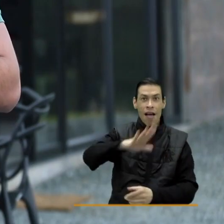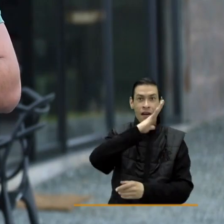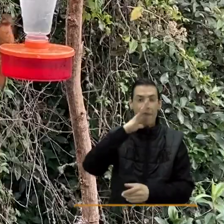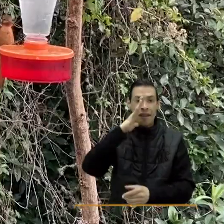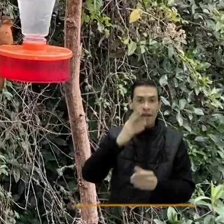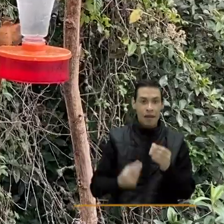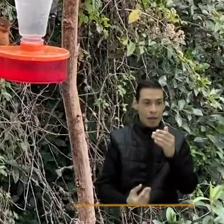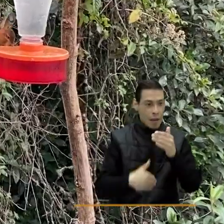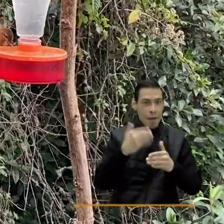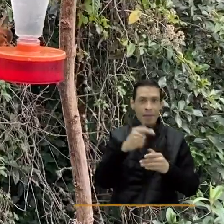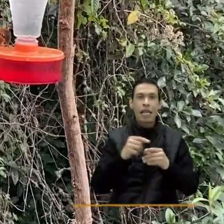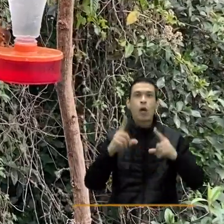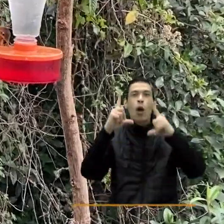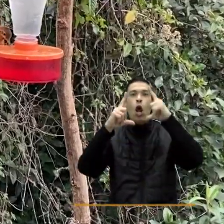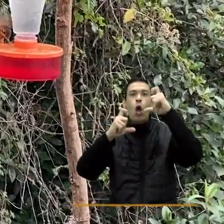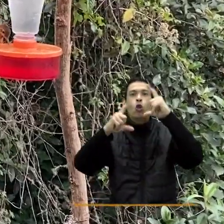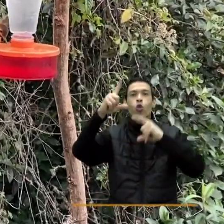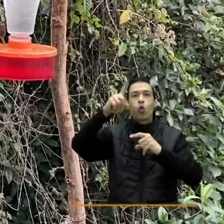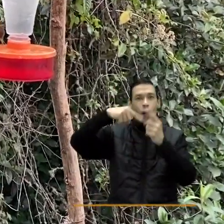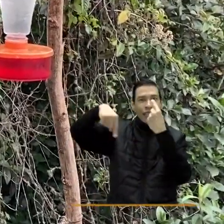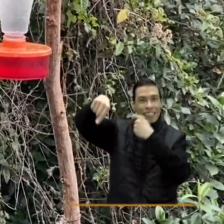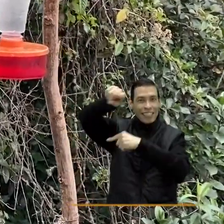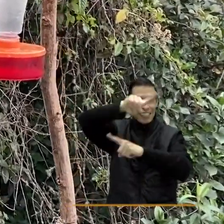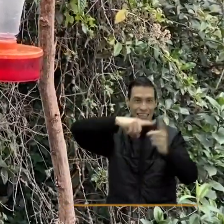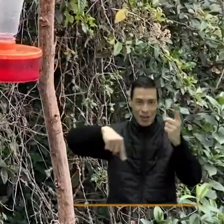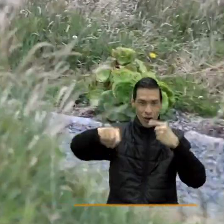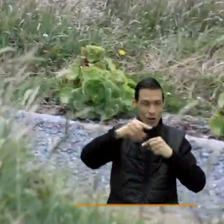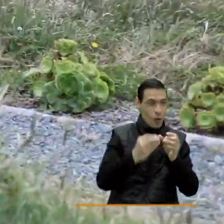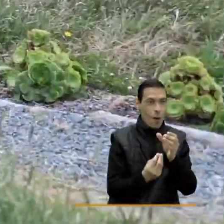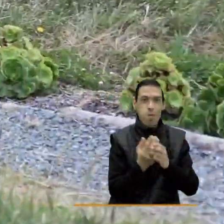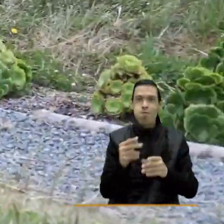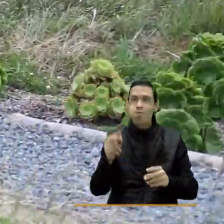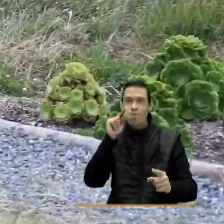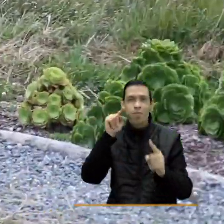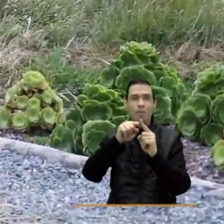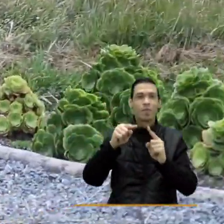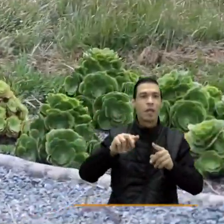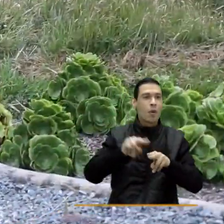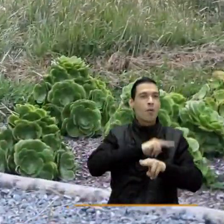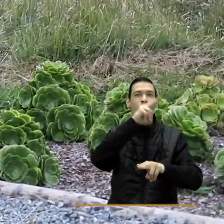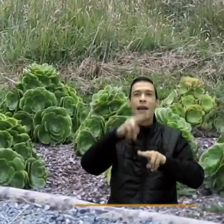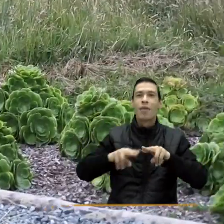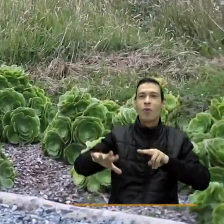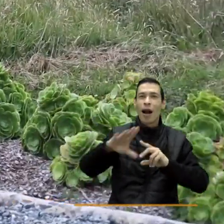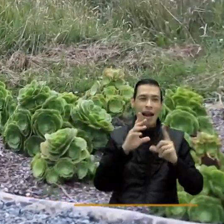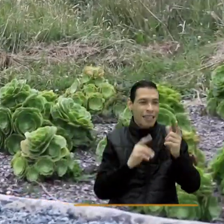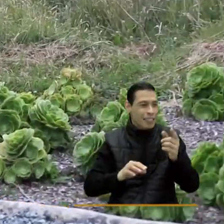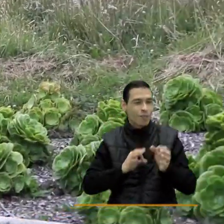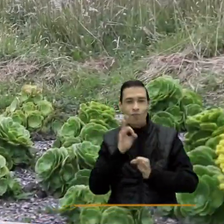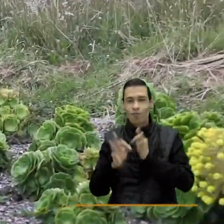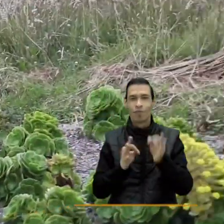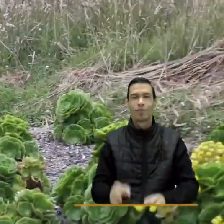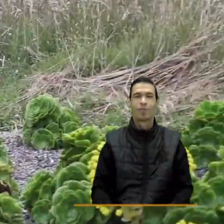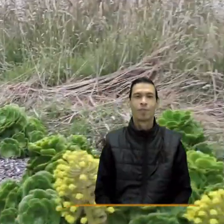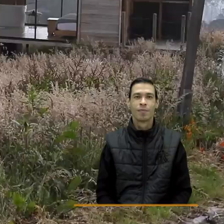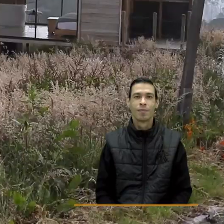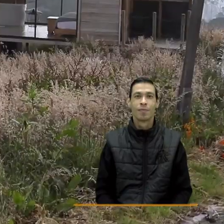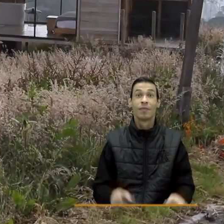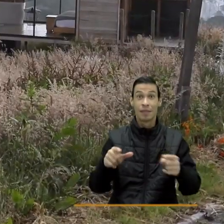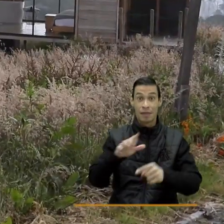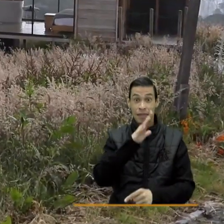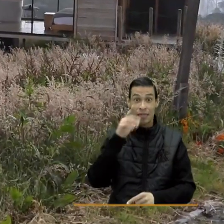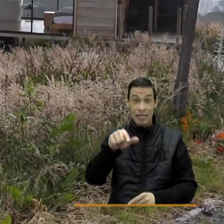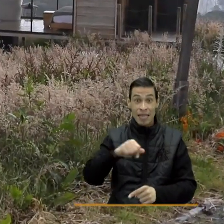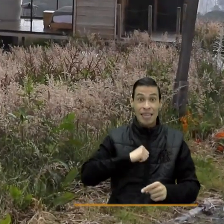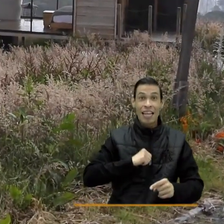esta hacienda y creamos un producto turístico alrededor de la naturaleza. Y es aquí donde encontramos una oportunidad gigante. Además, Hacienda El Bosque presta el